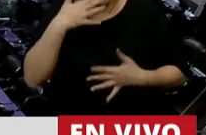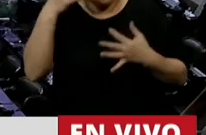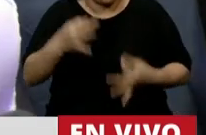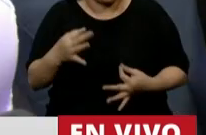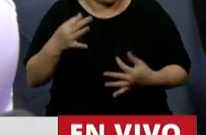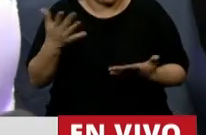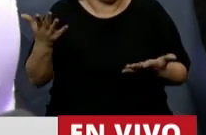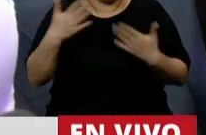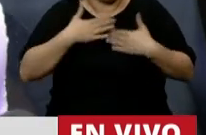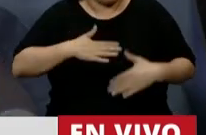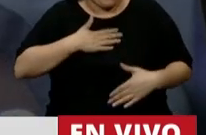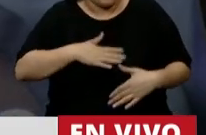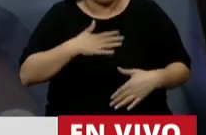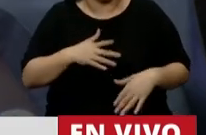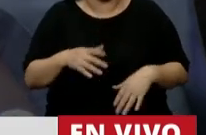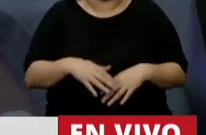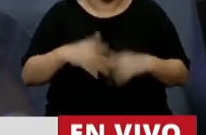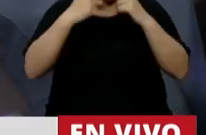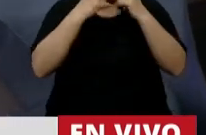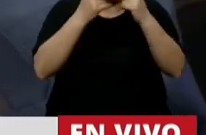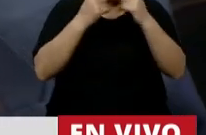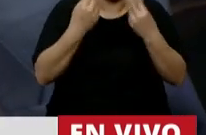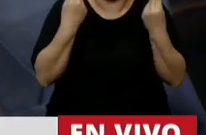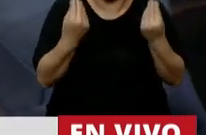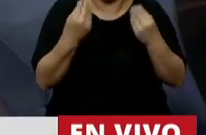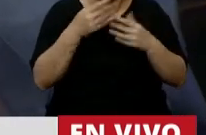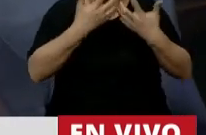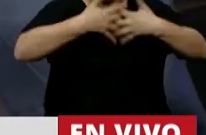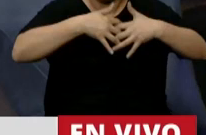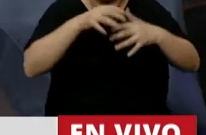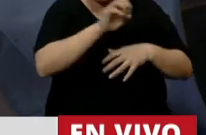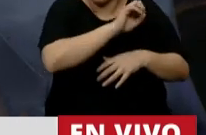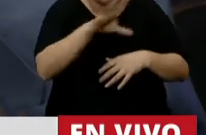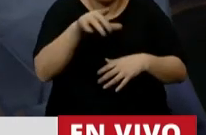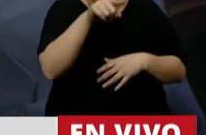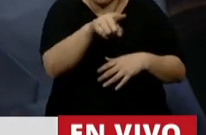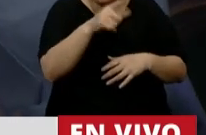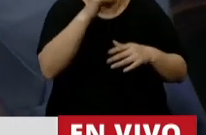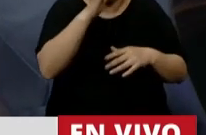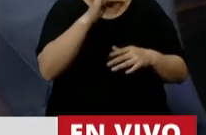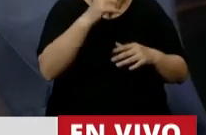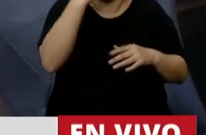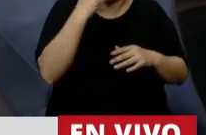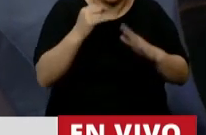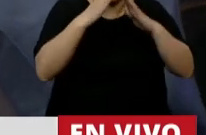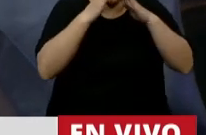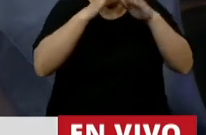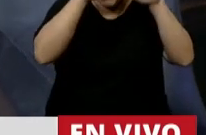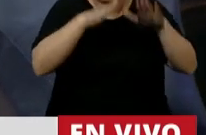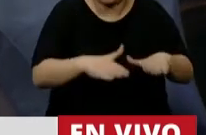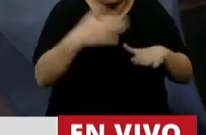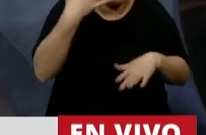que hoy tenemos, que muchos pampeanos argentinos sigan teniendo que hacer los 14 días de aislamiento cuando